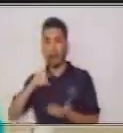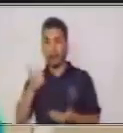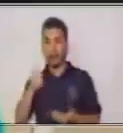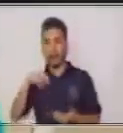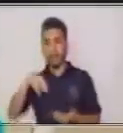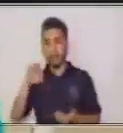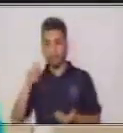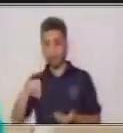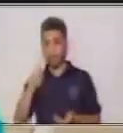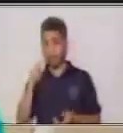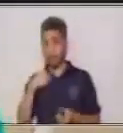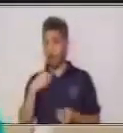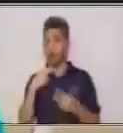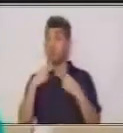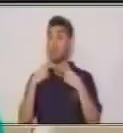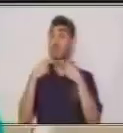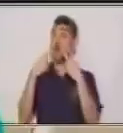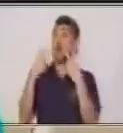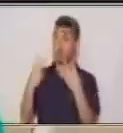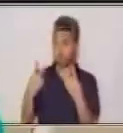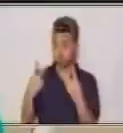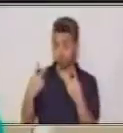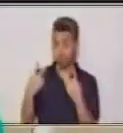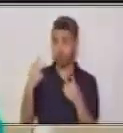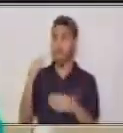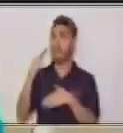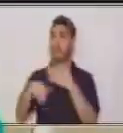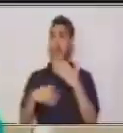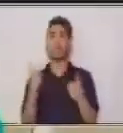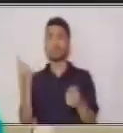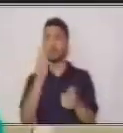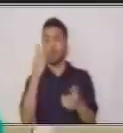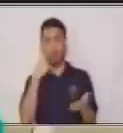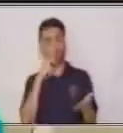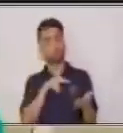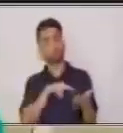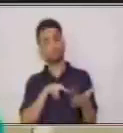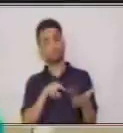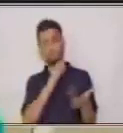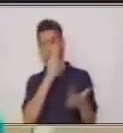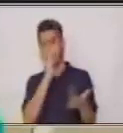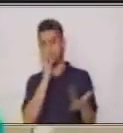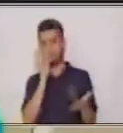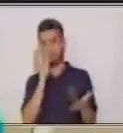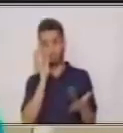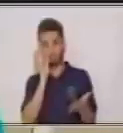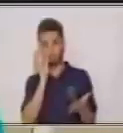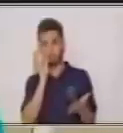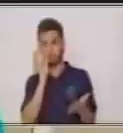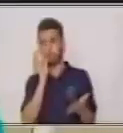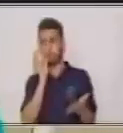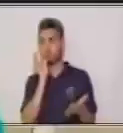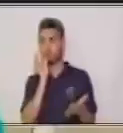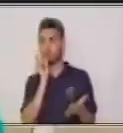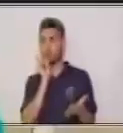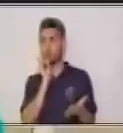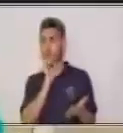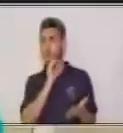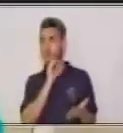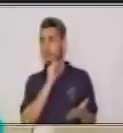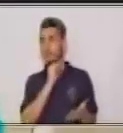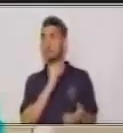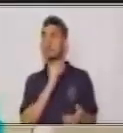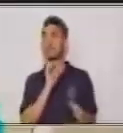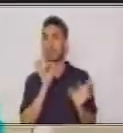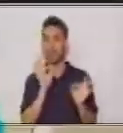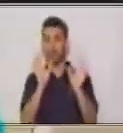en voz alta y luego solo voy a hacerlo en voz. No, no es así, sino que lo voy a hacer